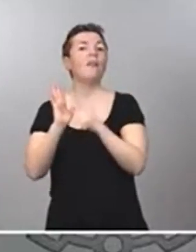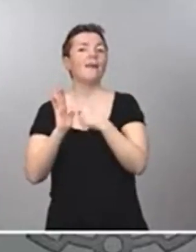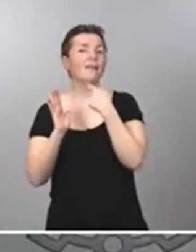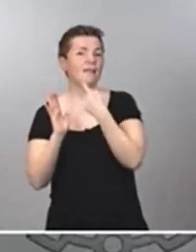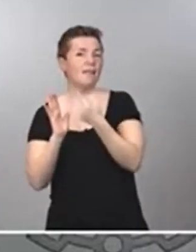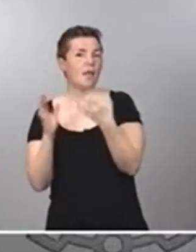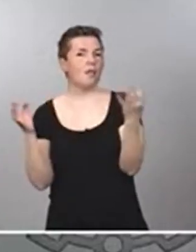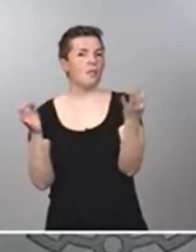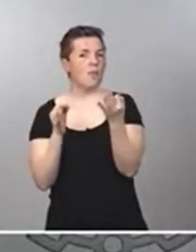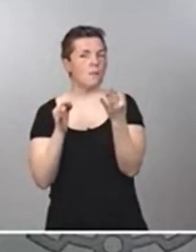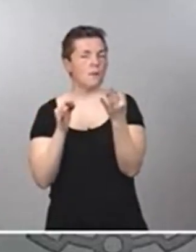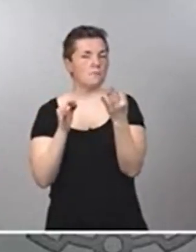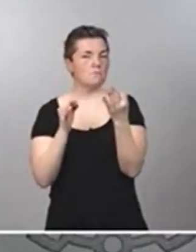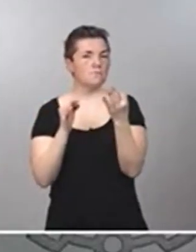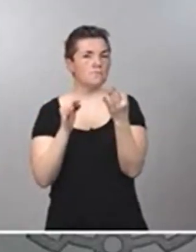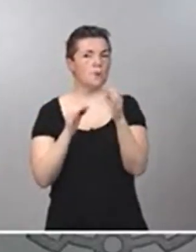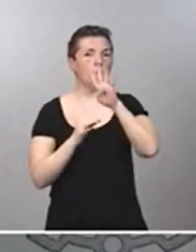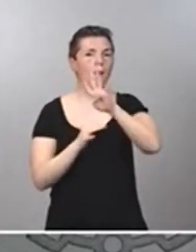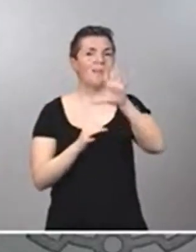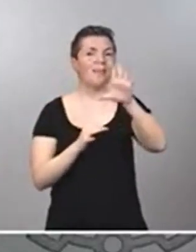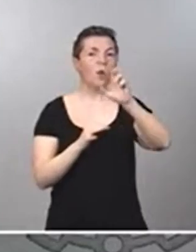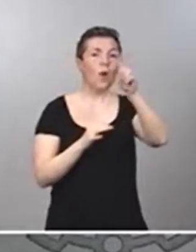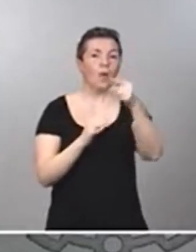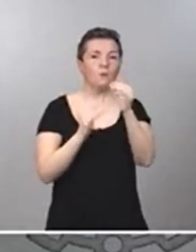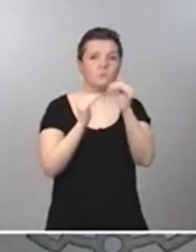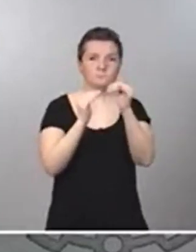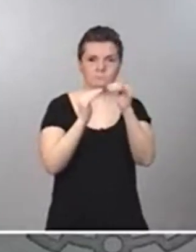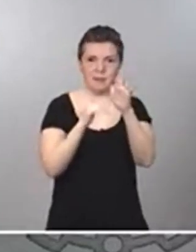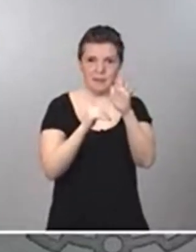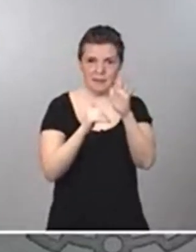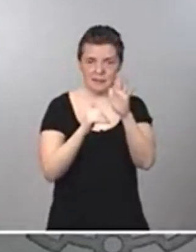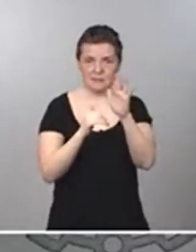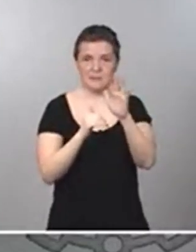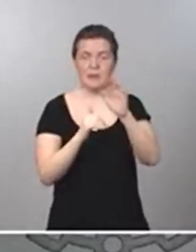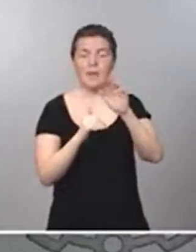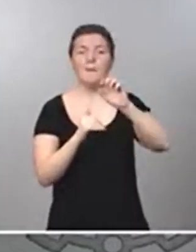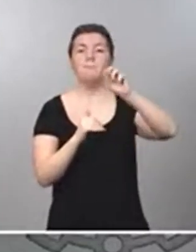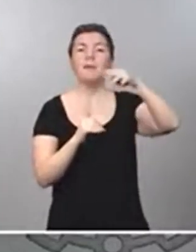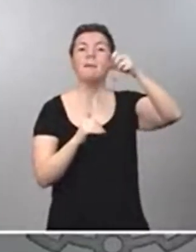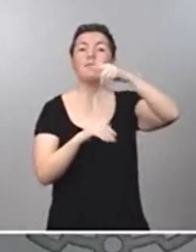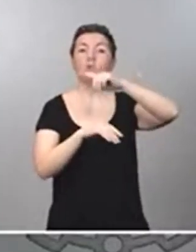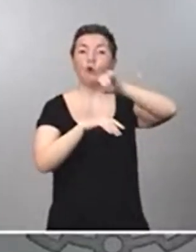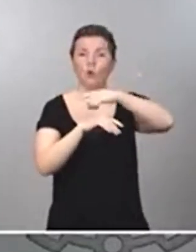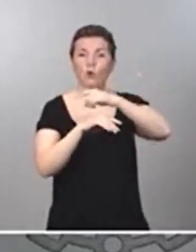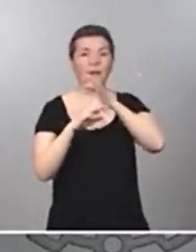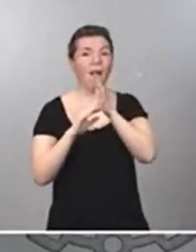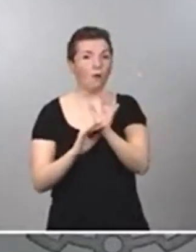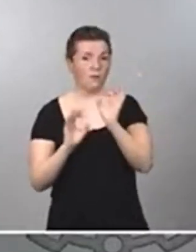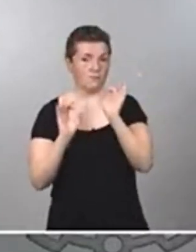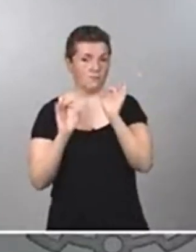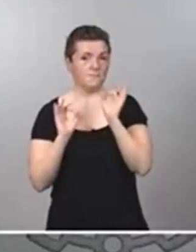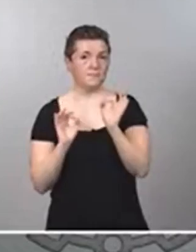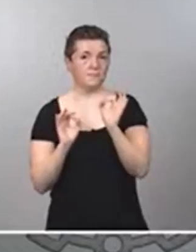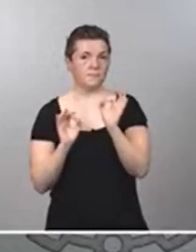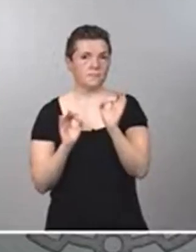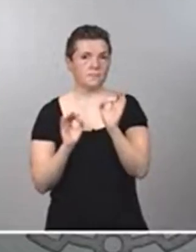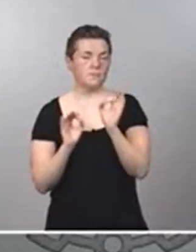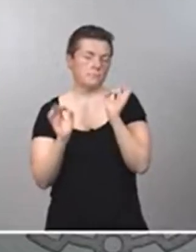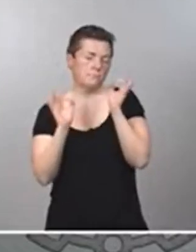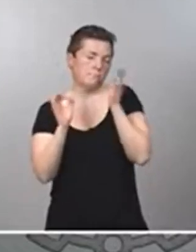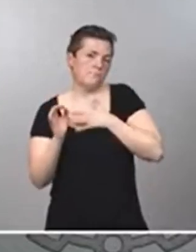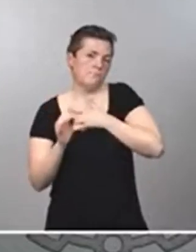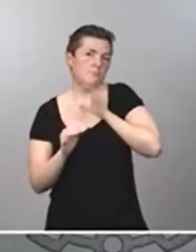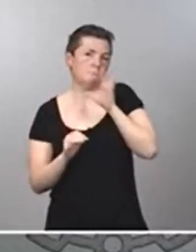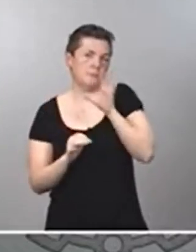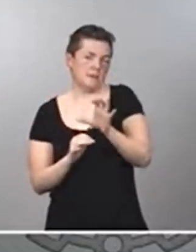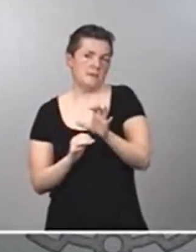superado los 45 euros en megavatio hora que es lo que en este momento rige en nuestro país y es